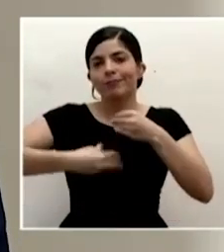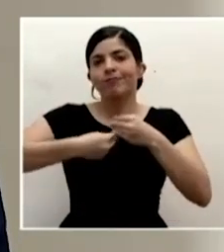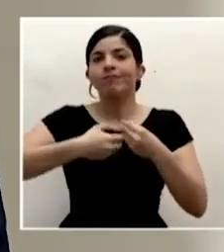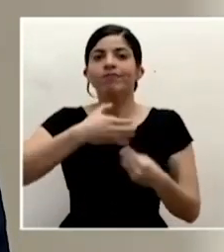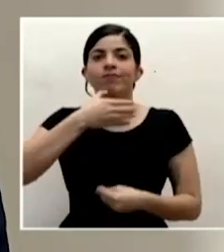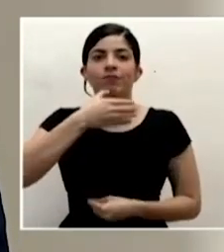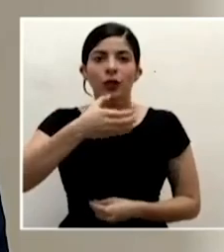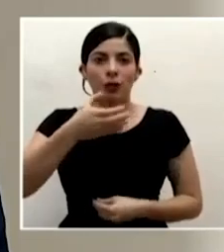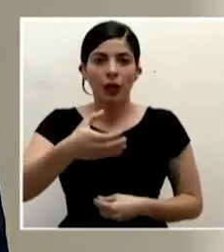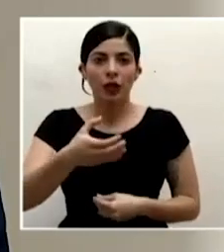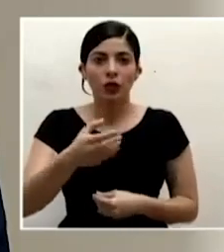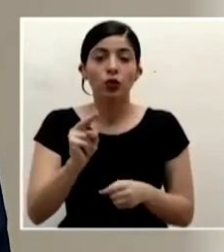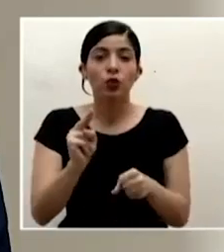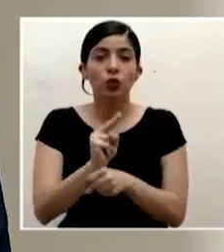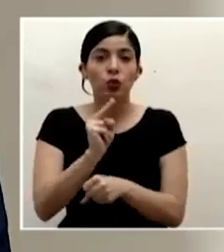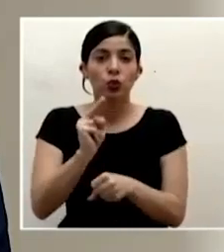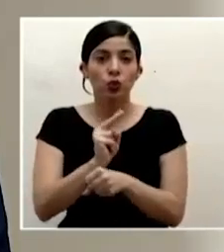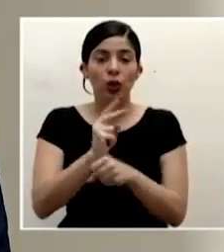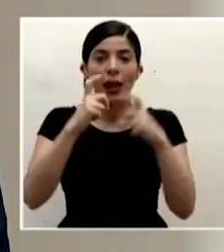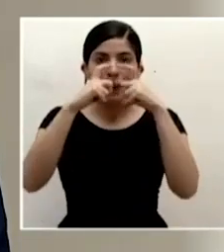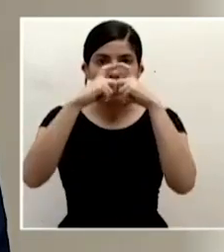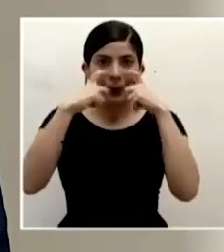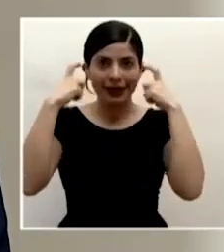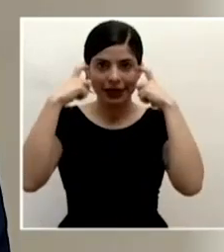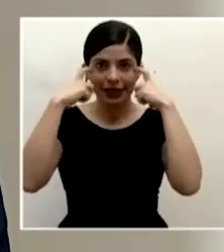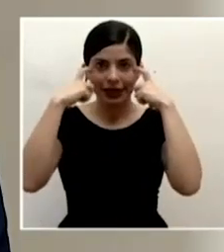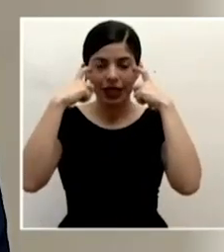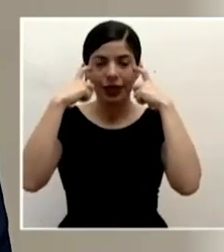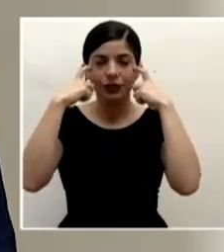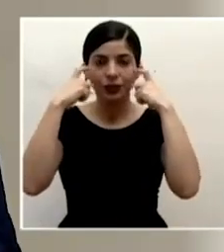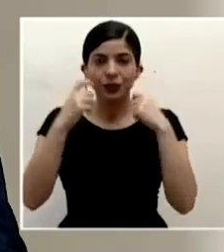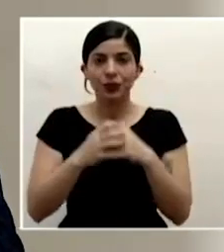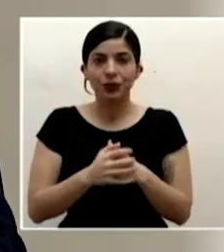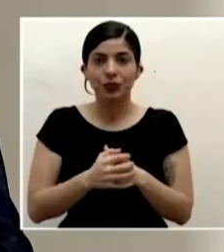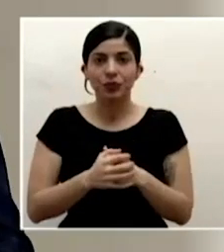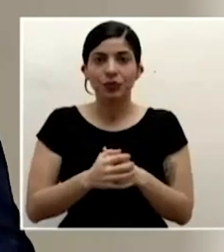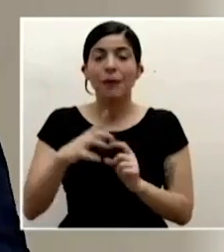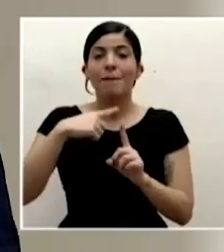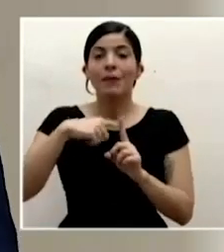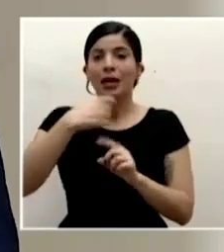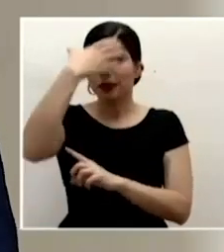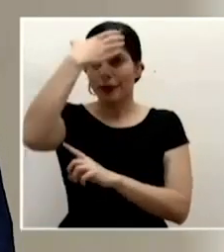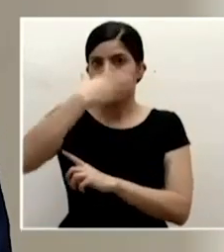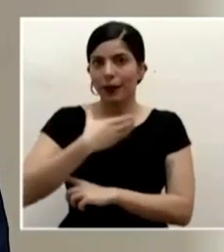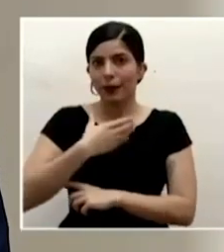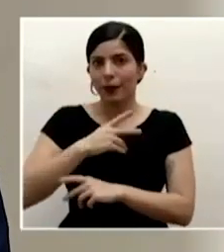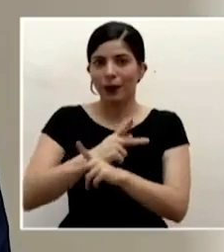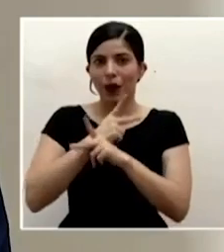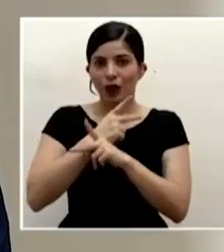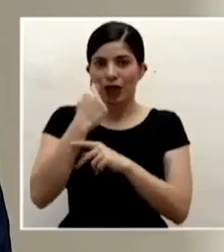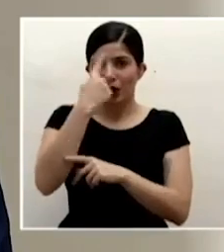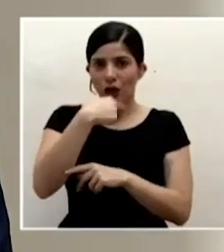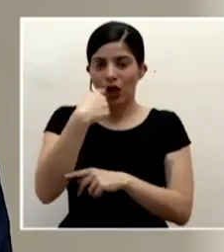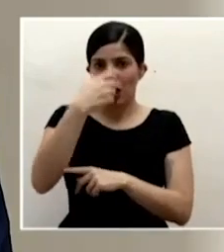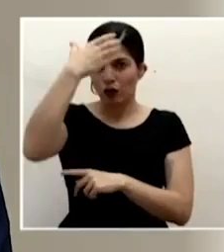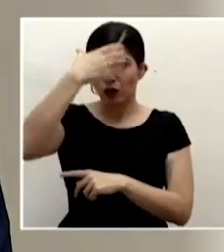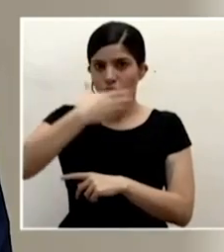recomendación del uso de la mascarilla, de los protectores faciales,